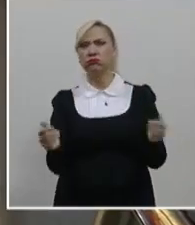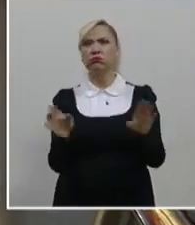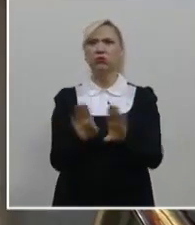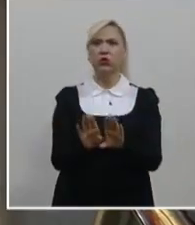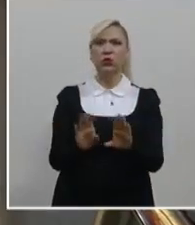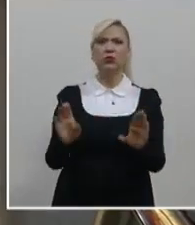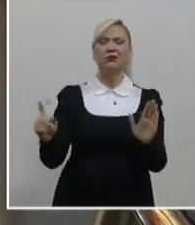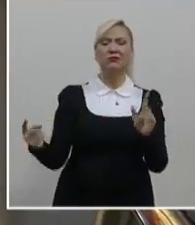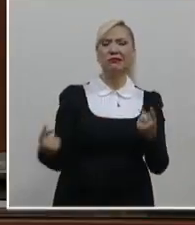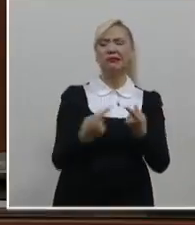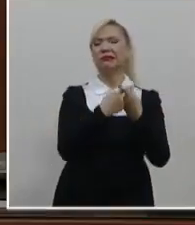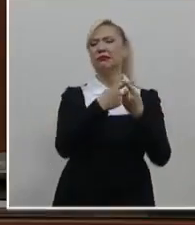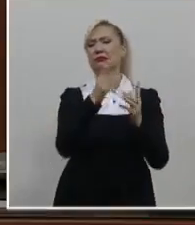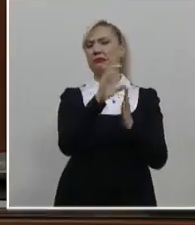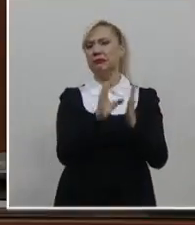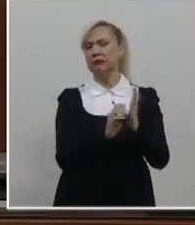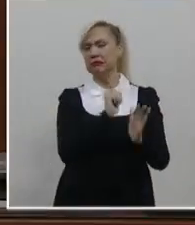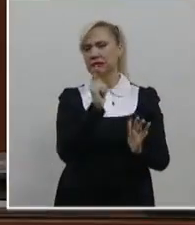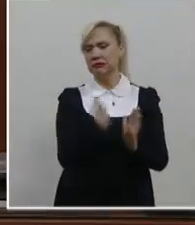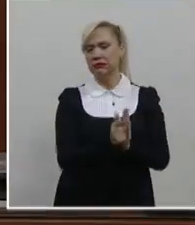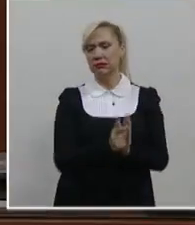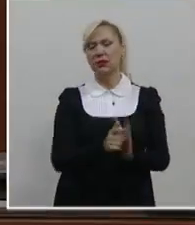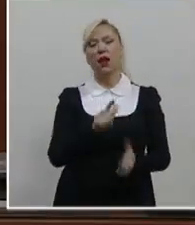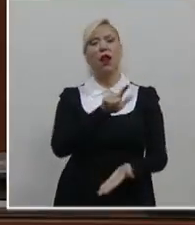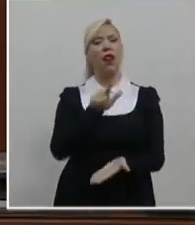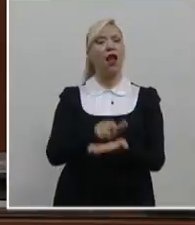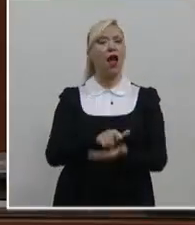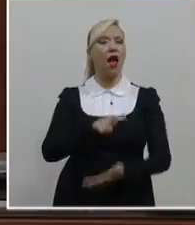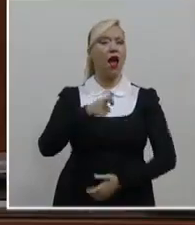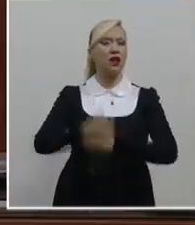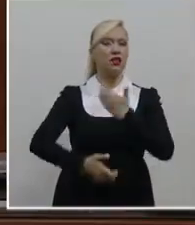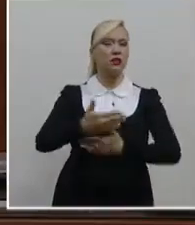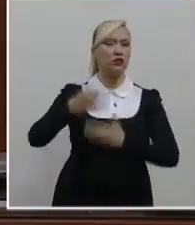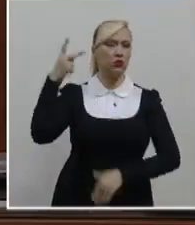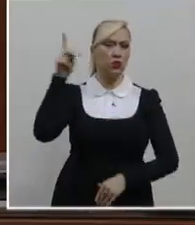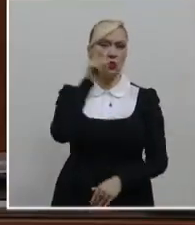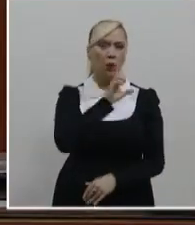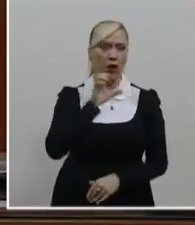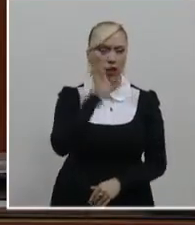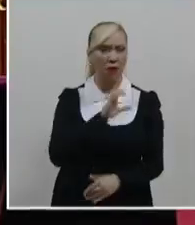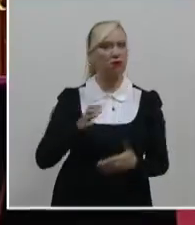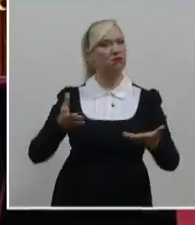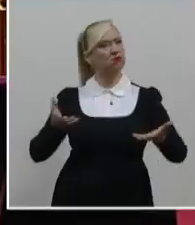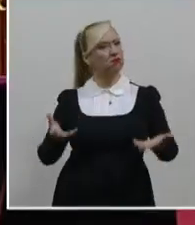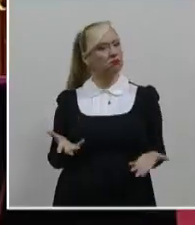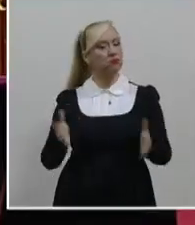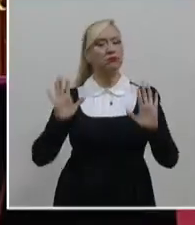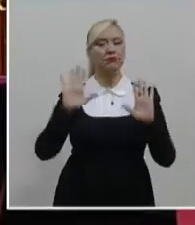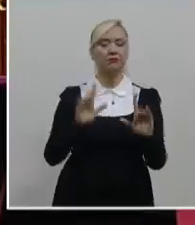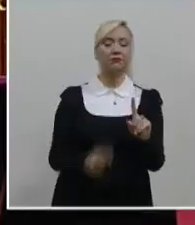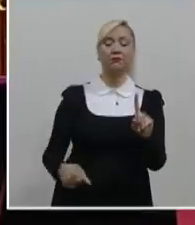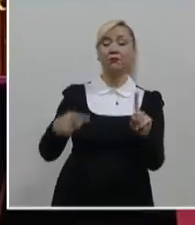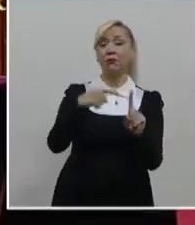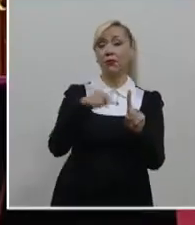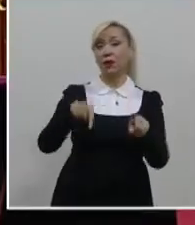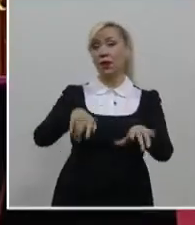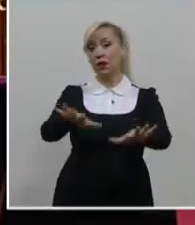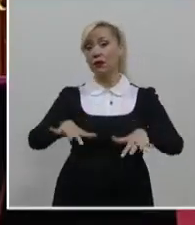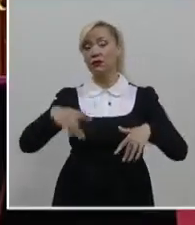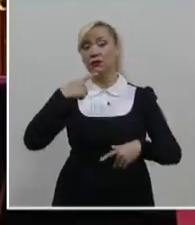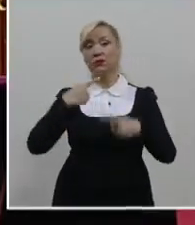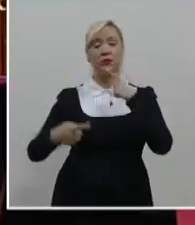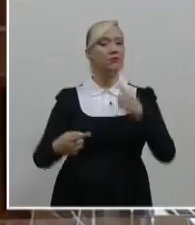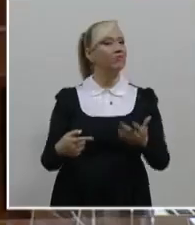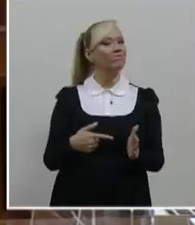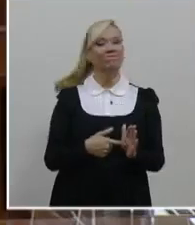contra disposiciones de la Ley de Archivos de Aguascalientes. Entre los temas destacados está que el Pleno declaró la